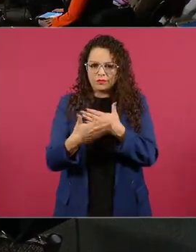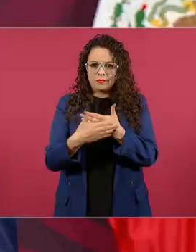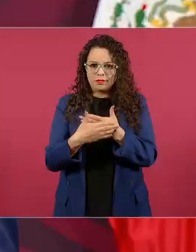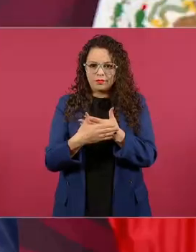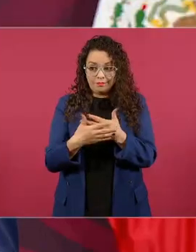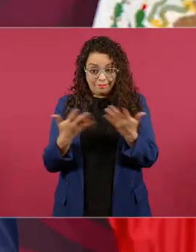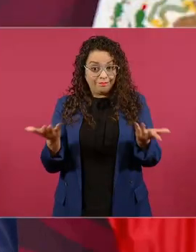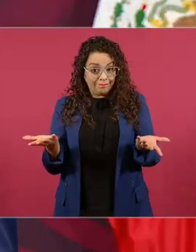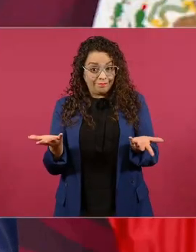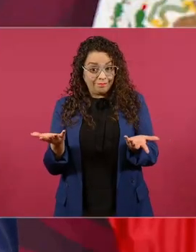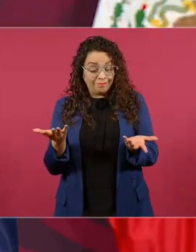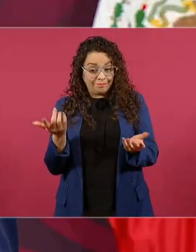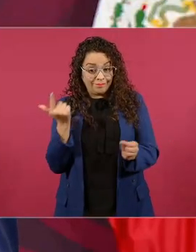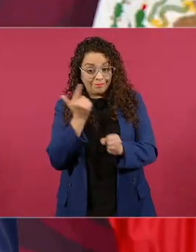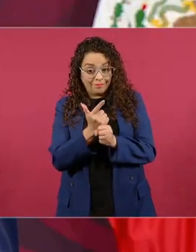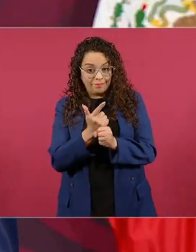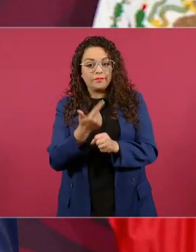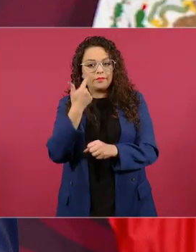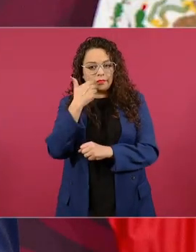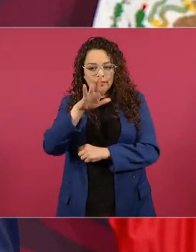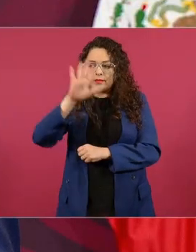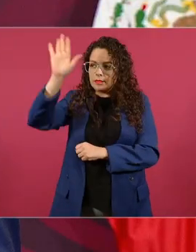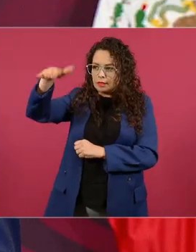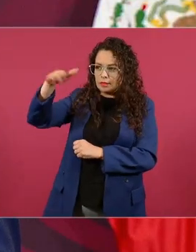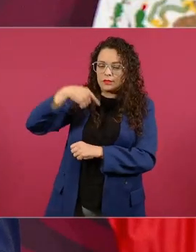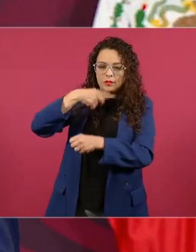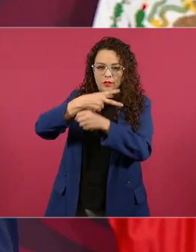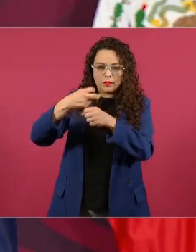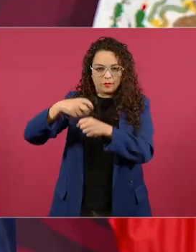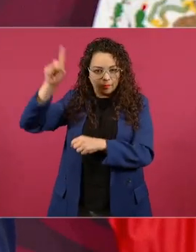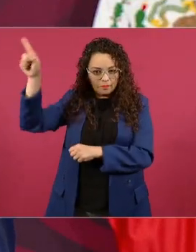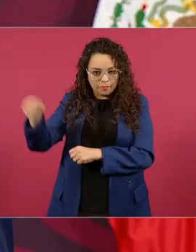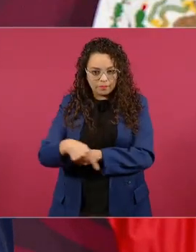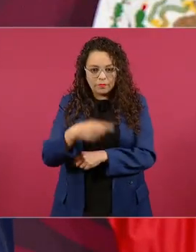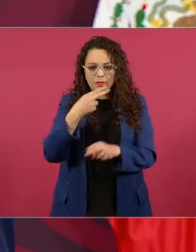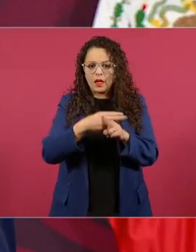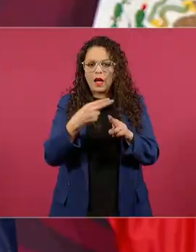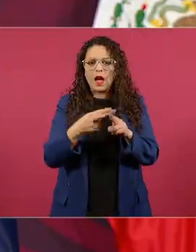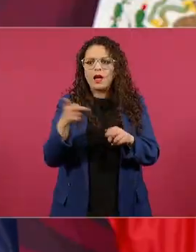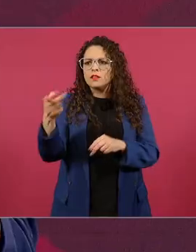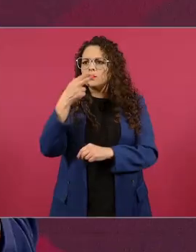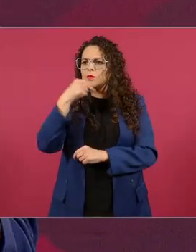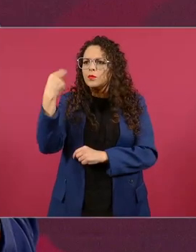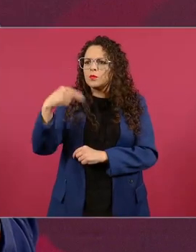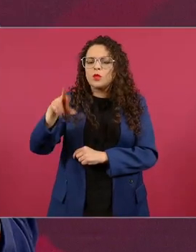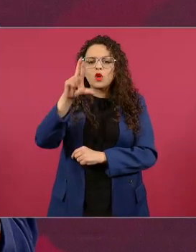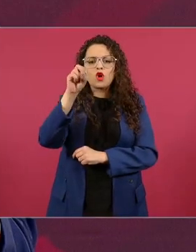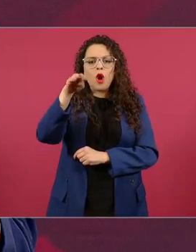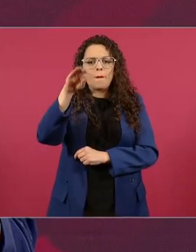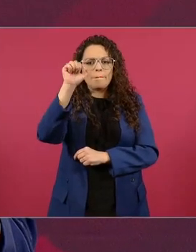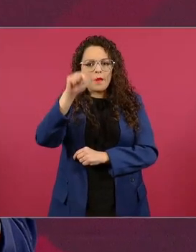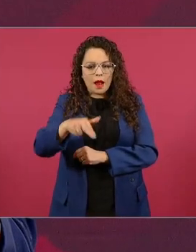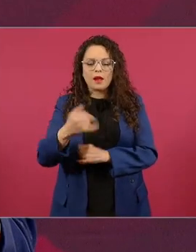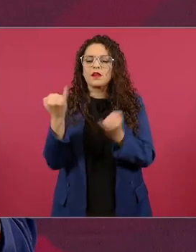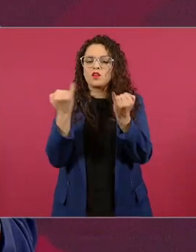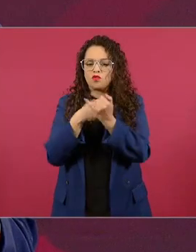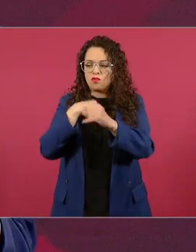vamos a que venga que venga incluso Román que venga